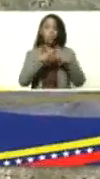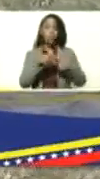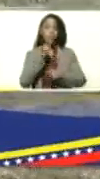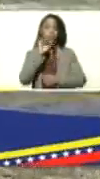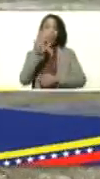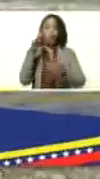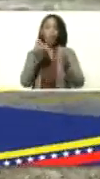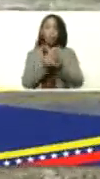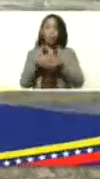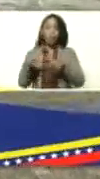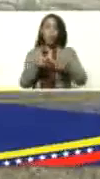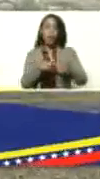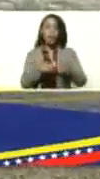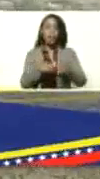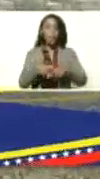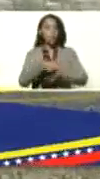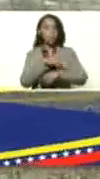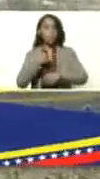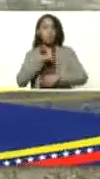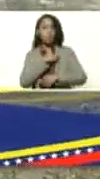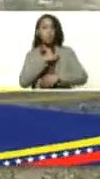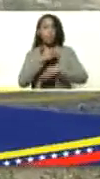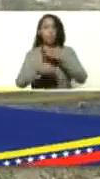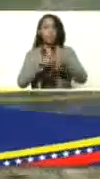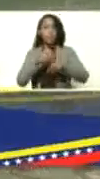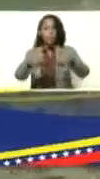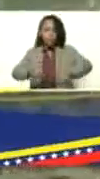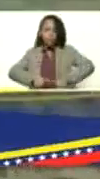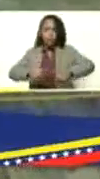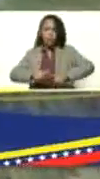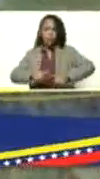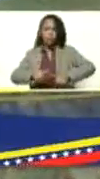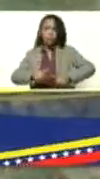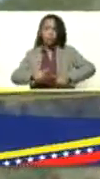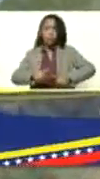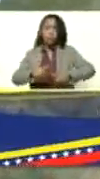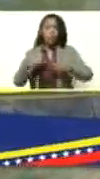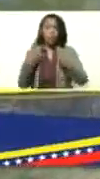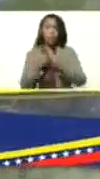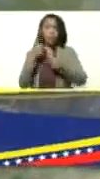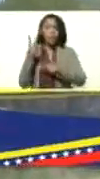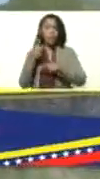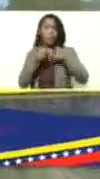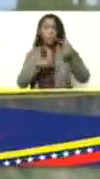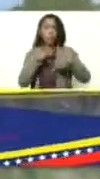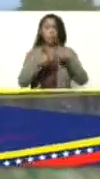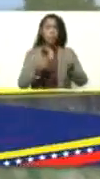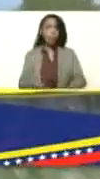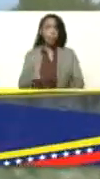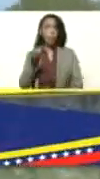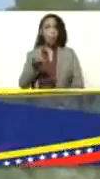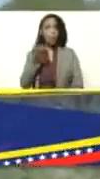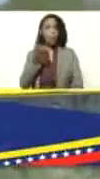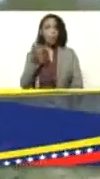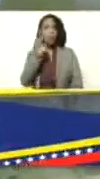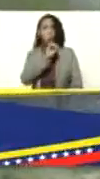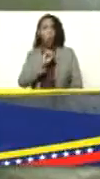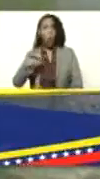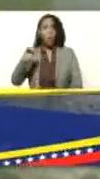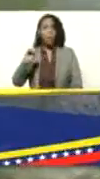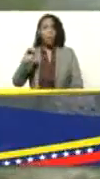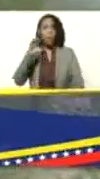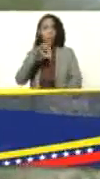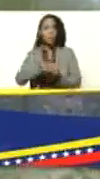5 mil hectáreas pero donde hemos hecho el esfuerzo de manera mancomunada con este productor importante del oeste del estado